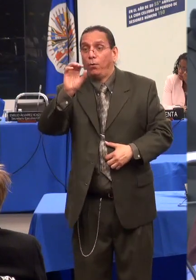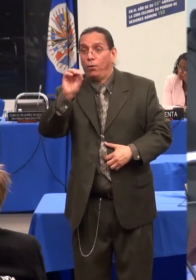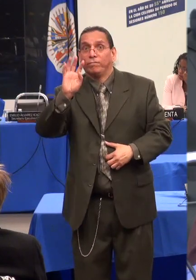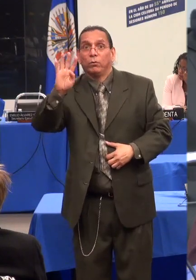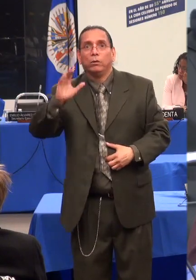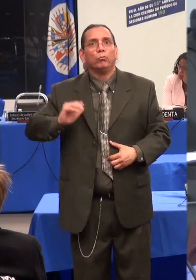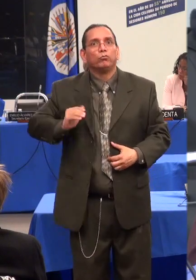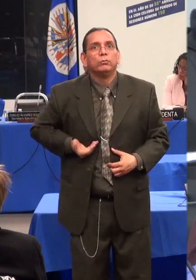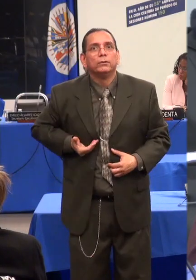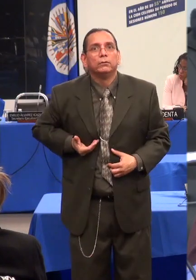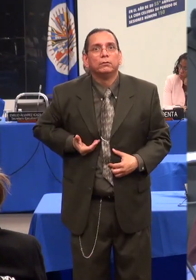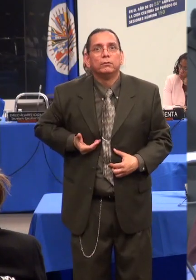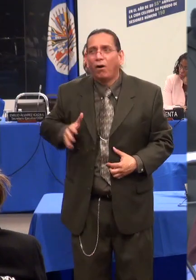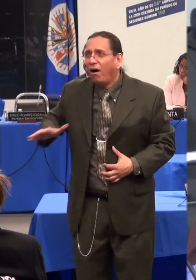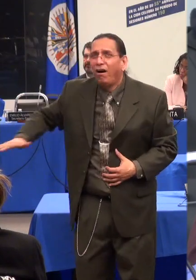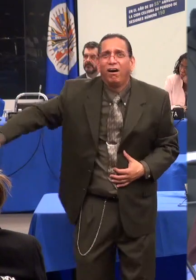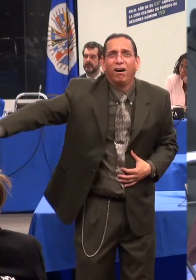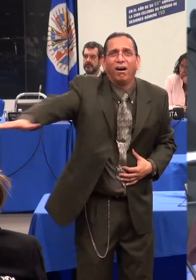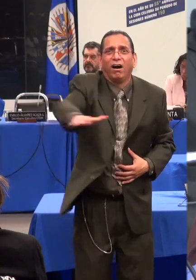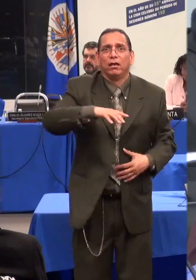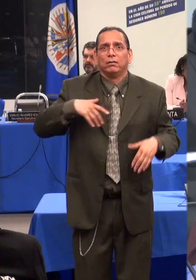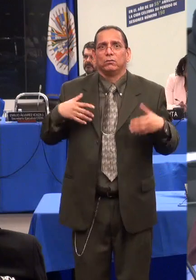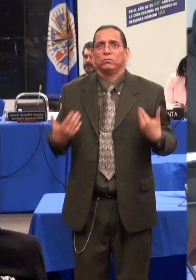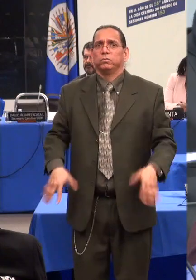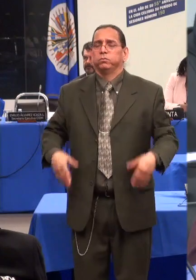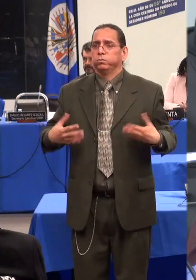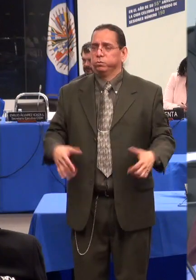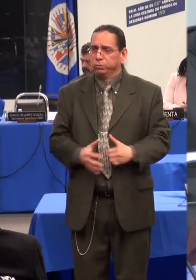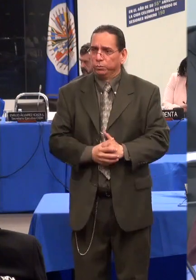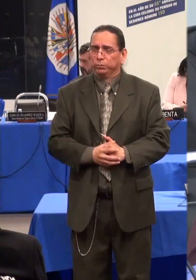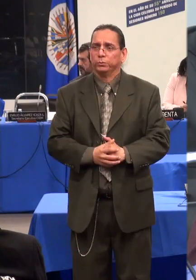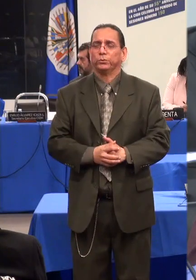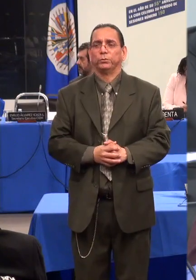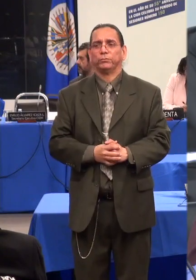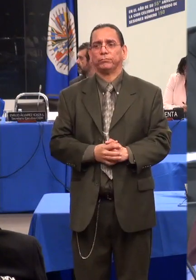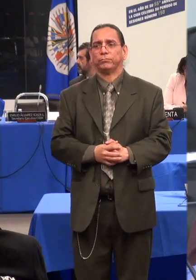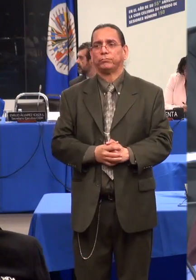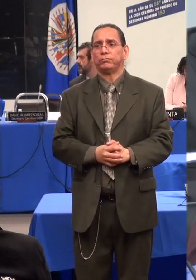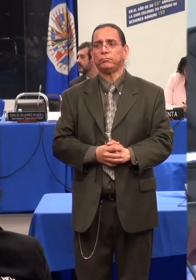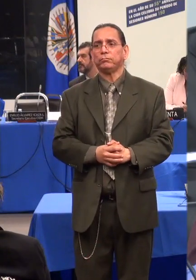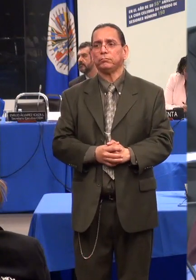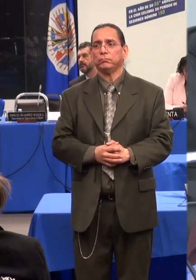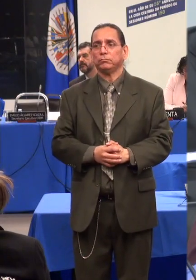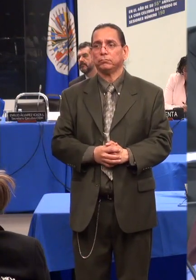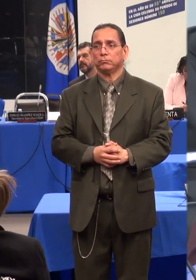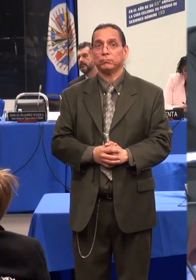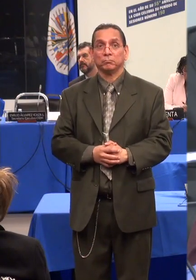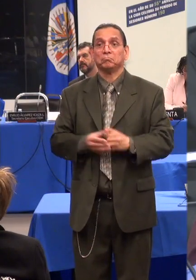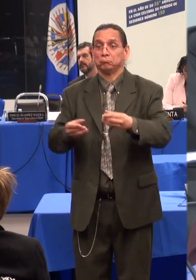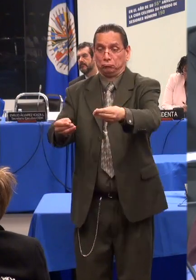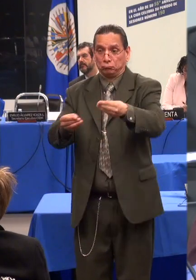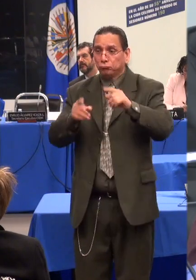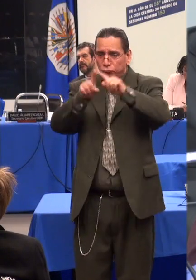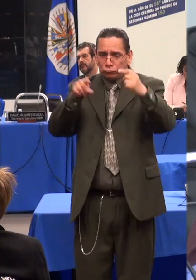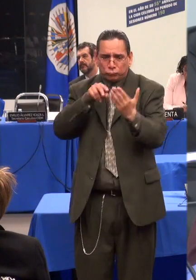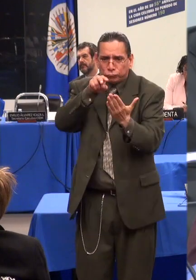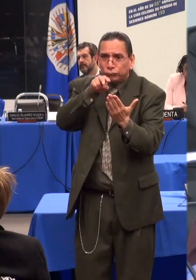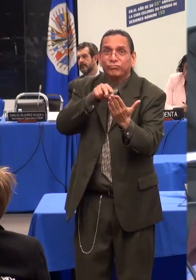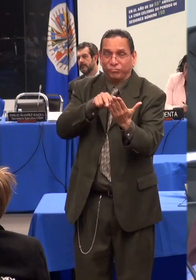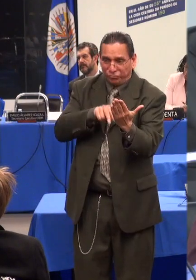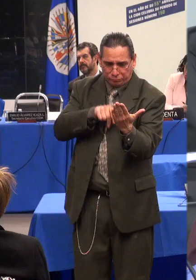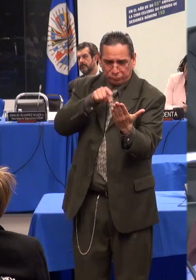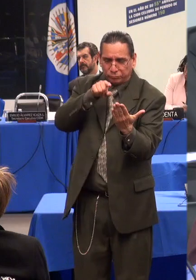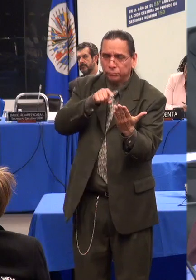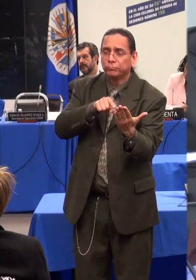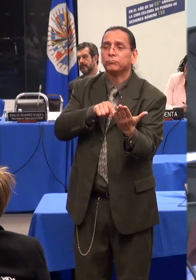Las entidades encargadas de recibir las denuncias no cumplen con condiciones de accesibilidad, incluyendo, por ejemplo, la carencia de intérpretes, que